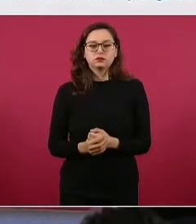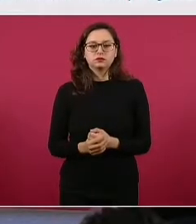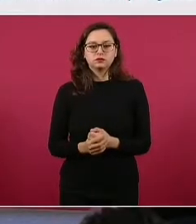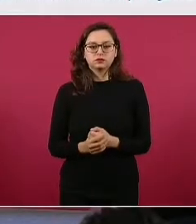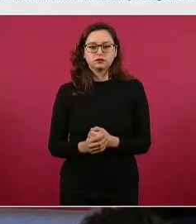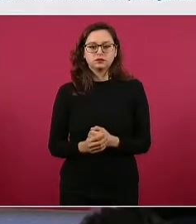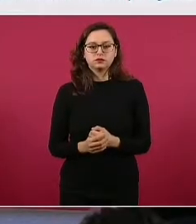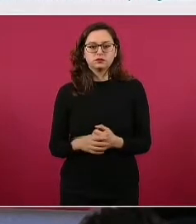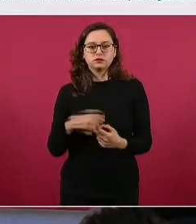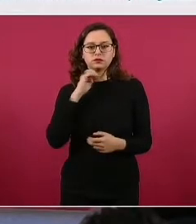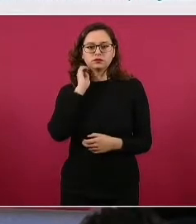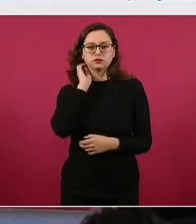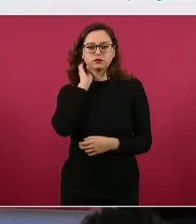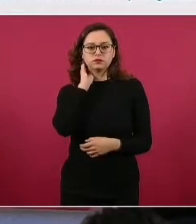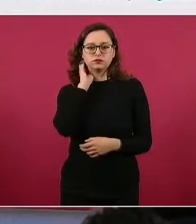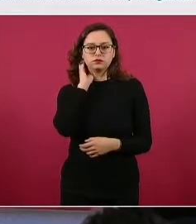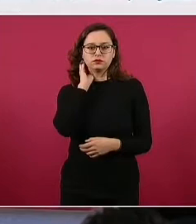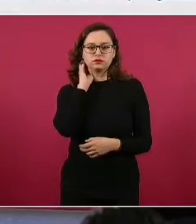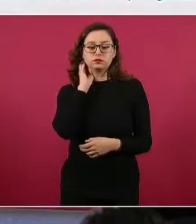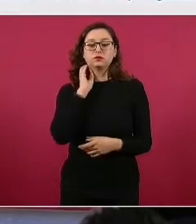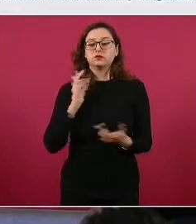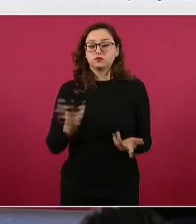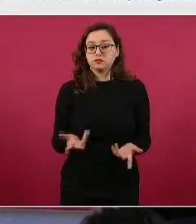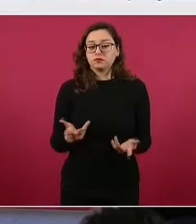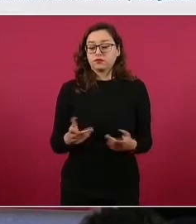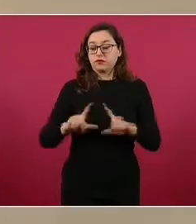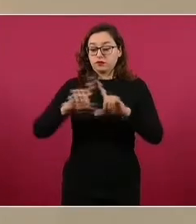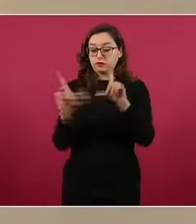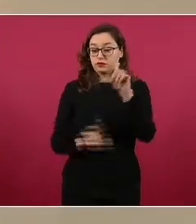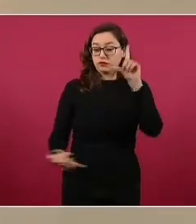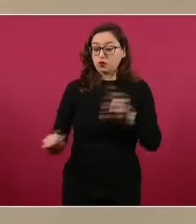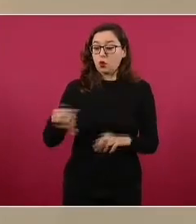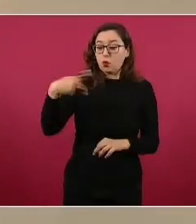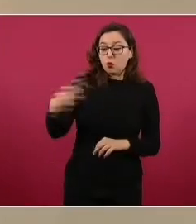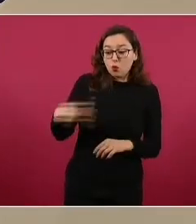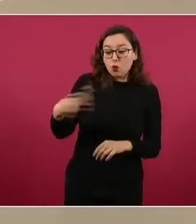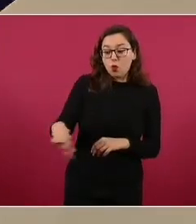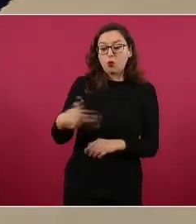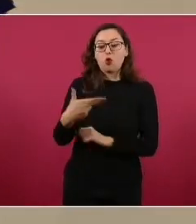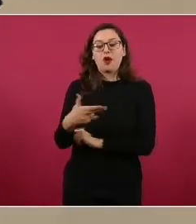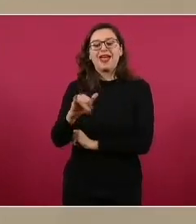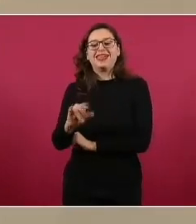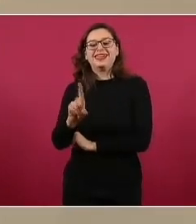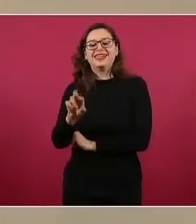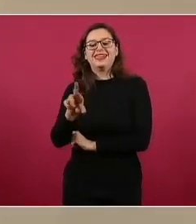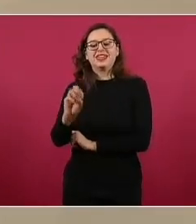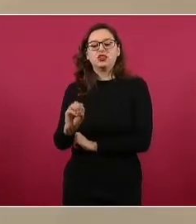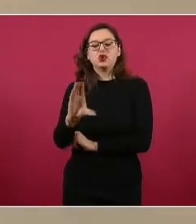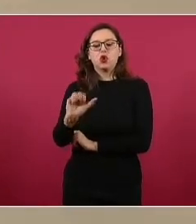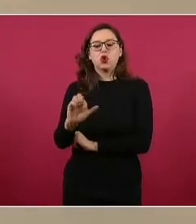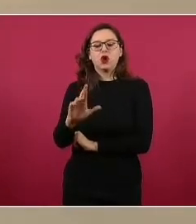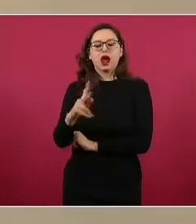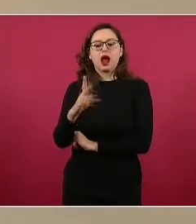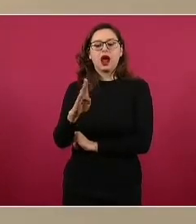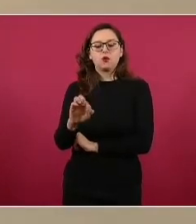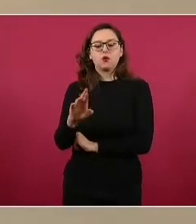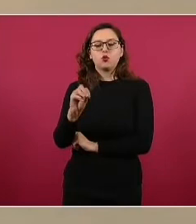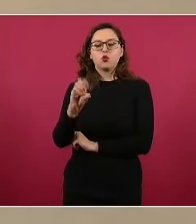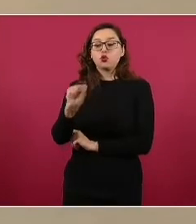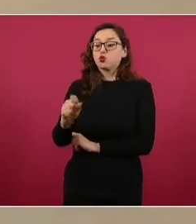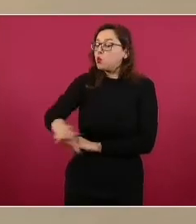reconocimiento del dominio directo y la propiedad inalienable e imprescriptible de los Estados Unidos